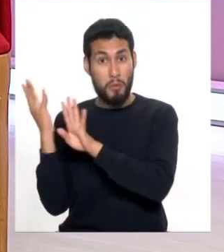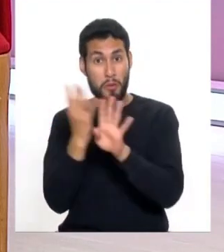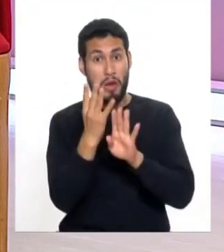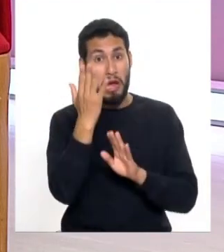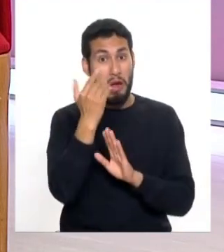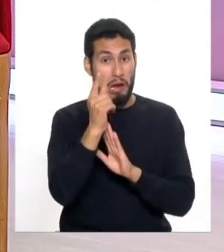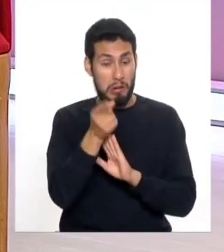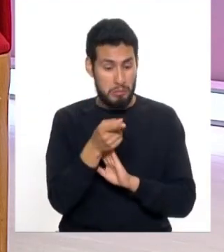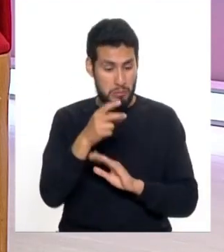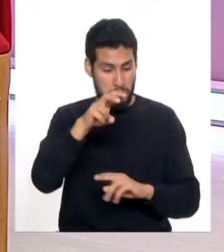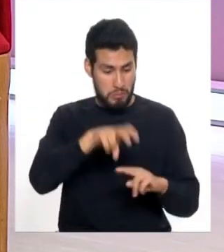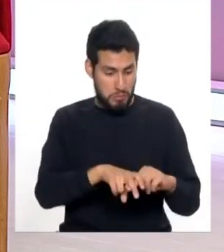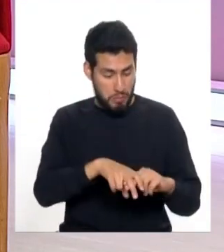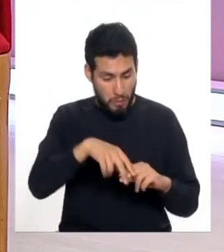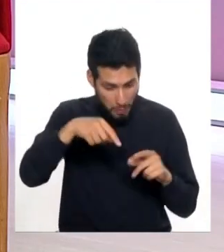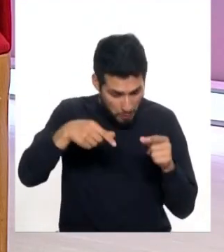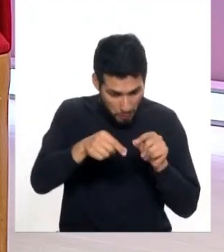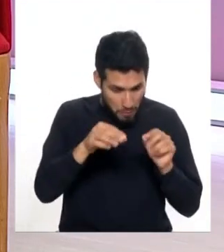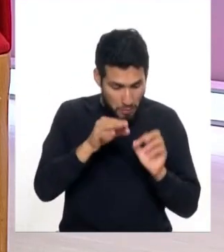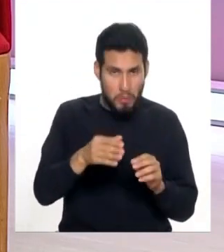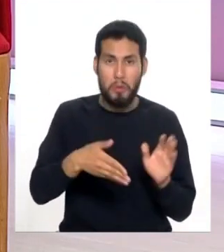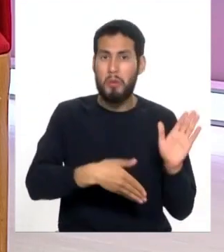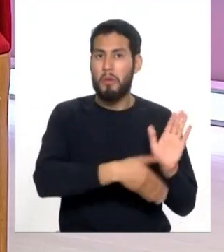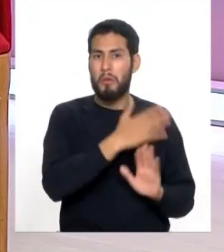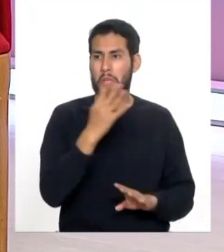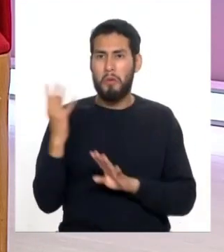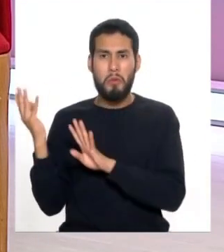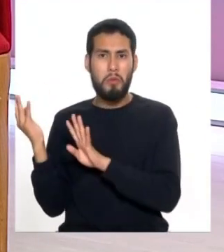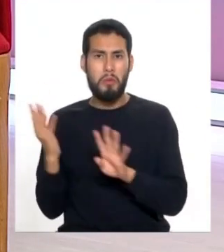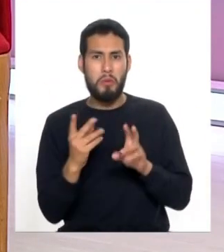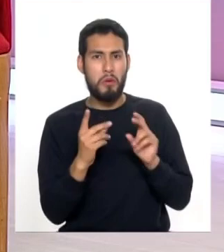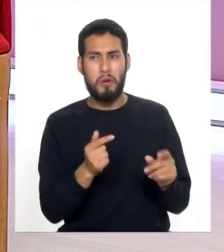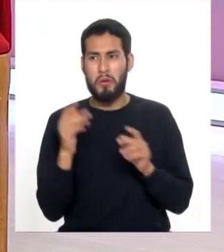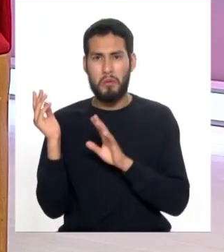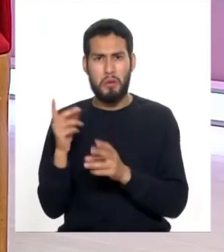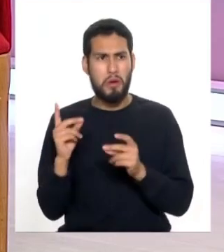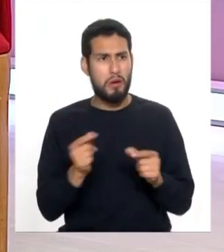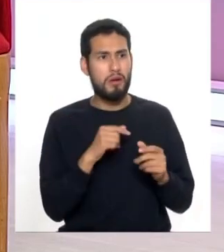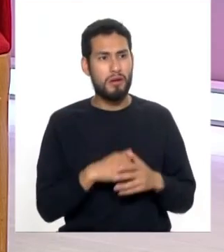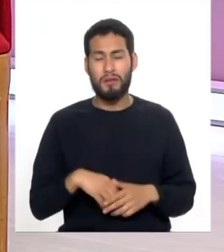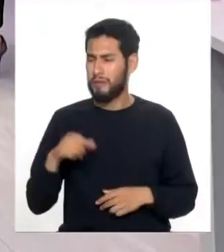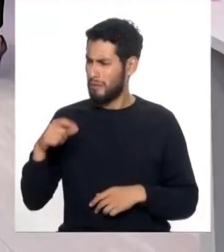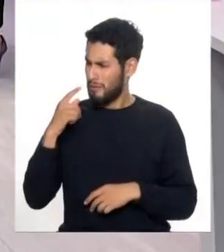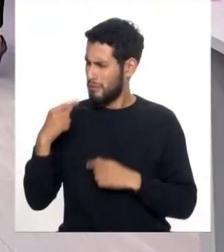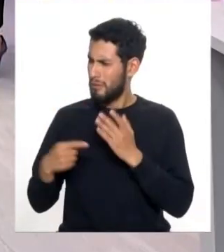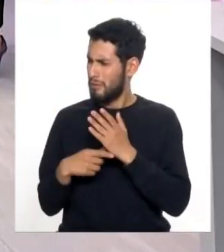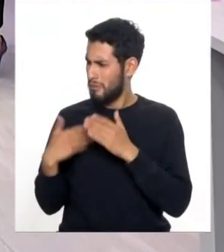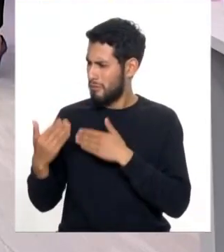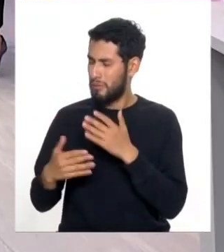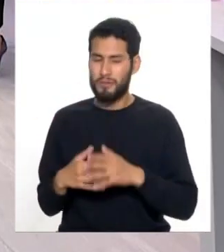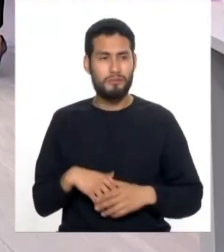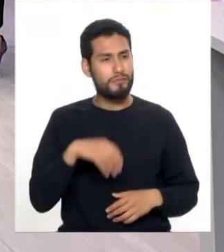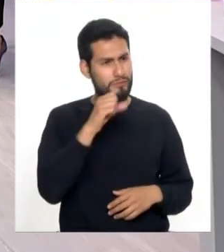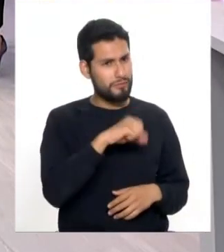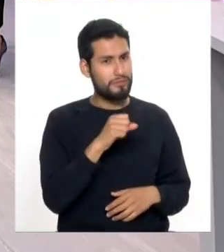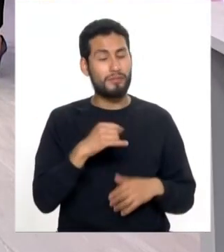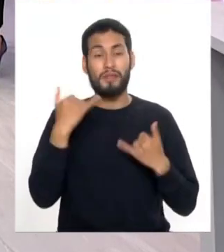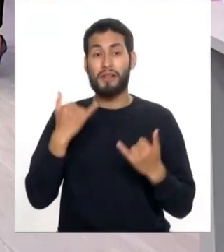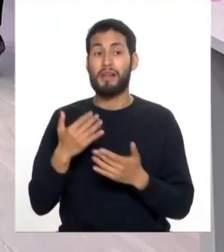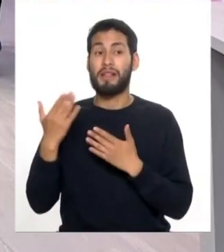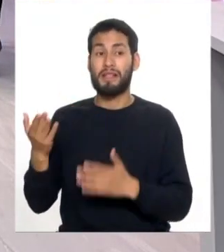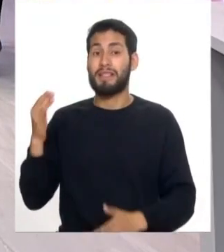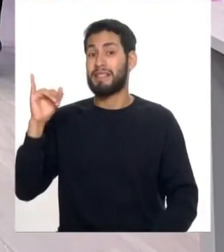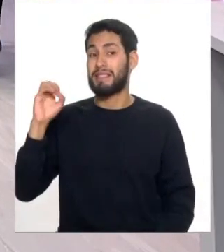se sentaban los revisaban y luego podían salir así es salen mirando es facilidad increíble poder tener estas últimas intervenciones pero ahora vamos con